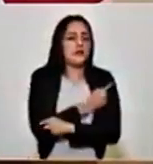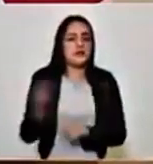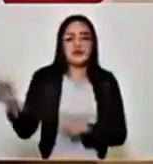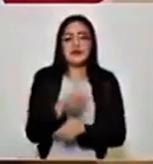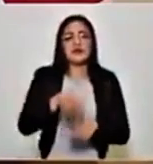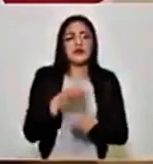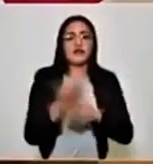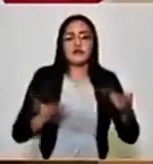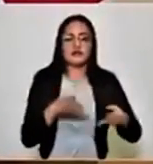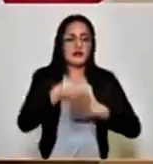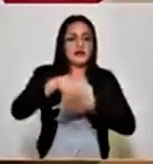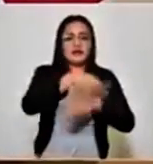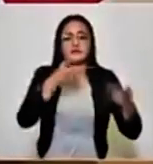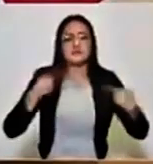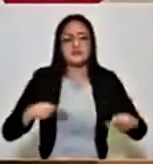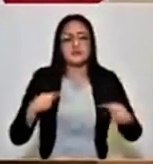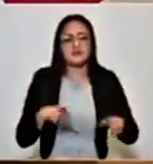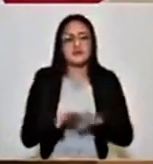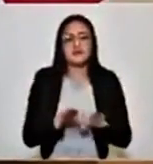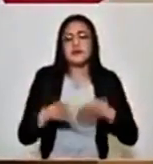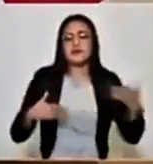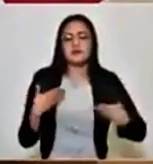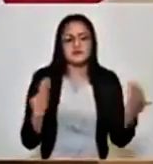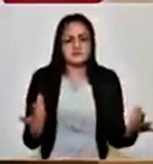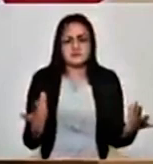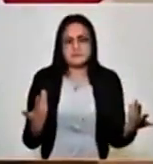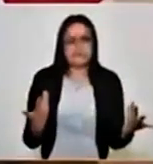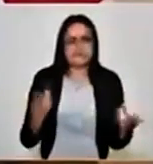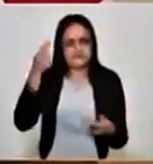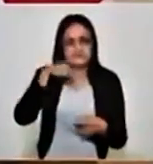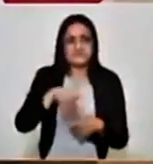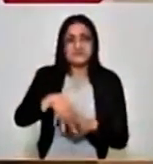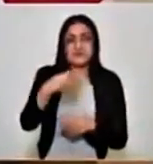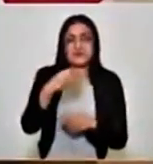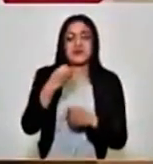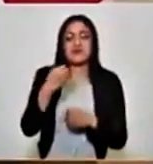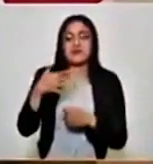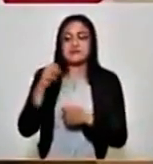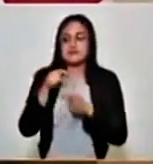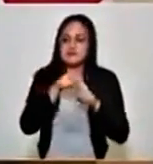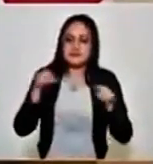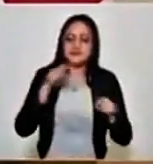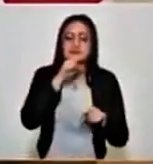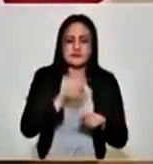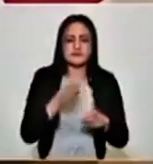y que esté aquí el festejo, tanto de 14 como de 15 de septiembre,